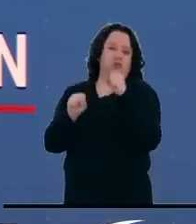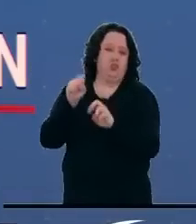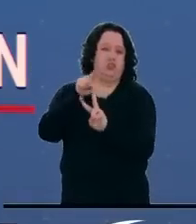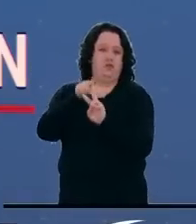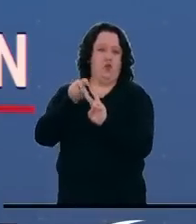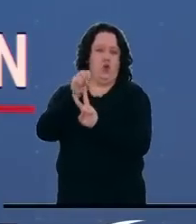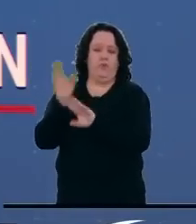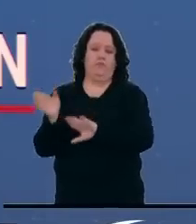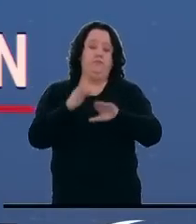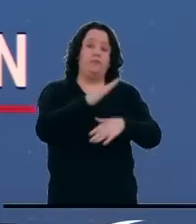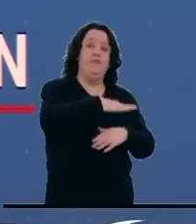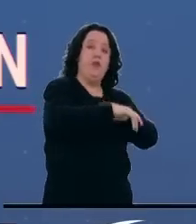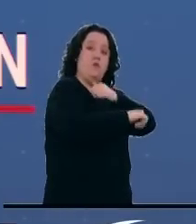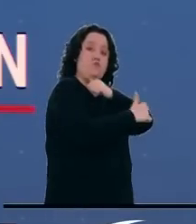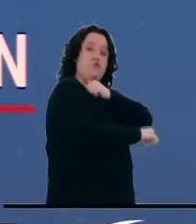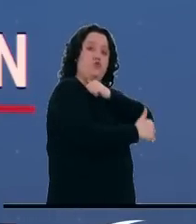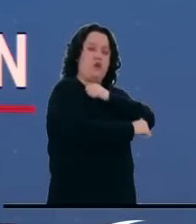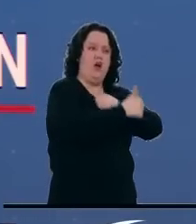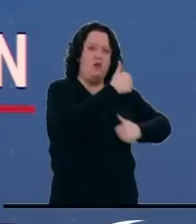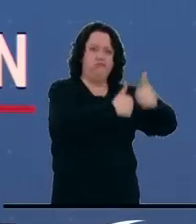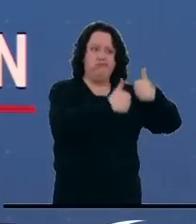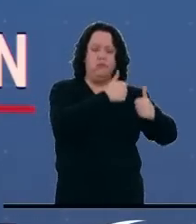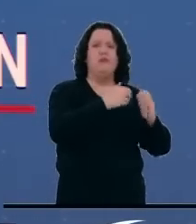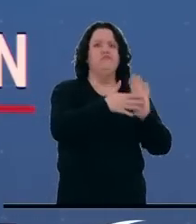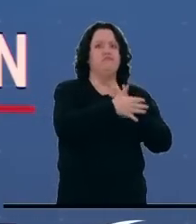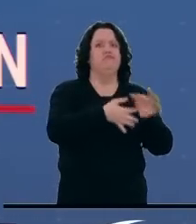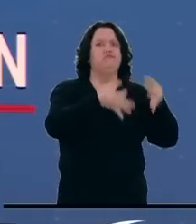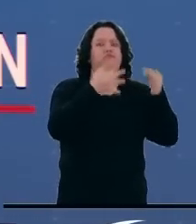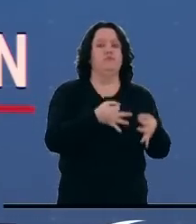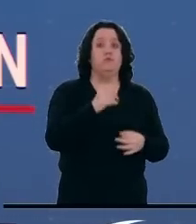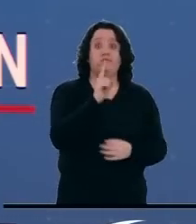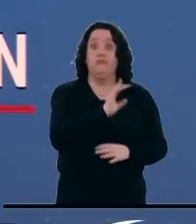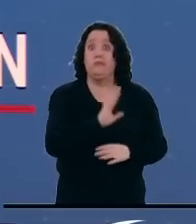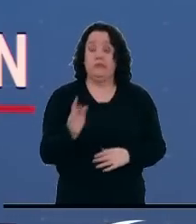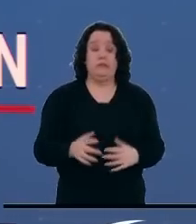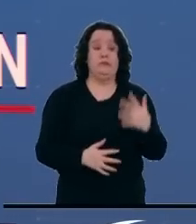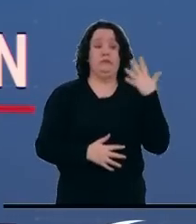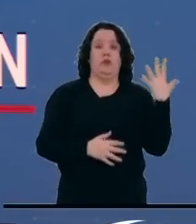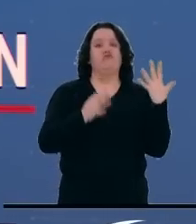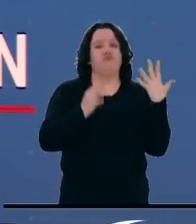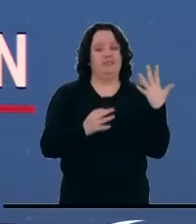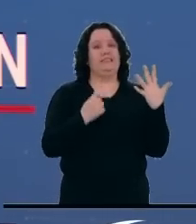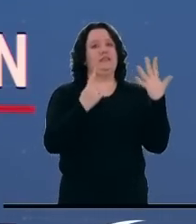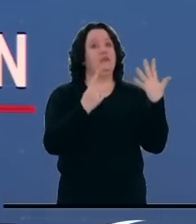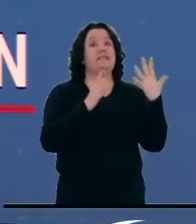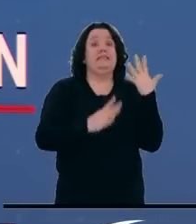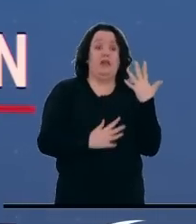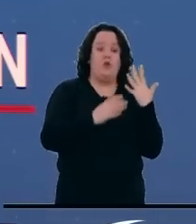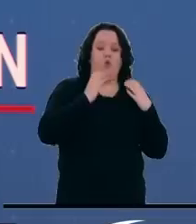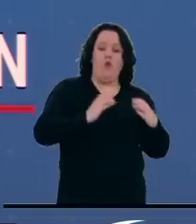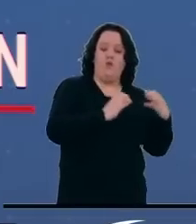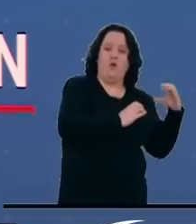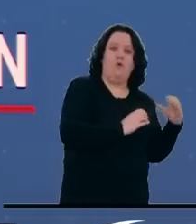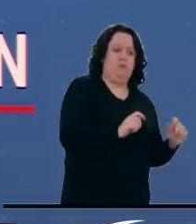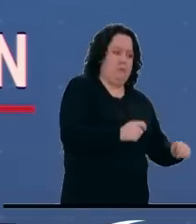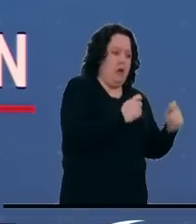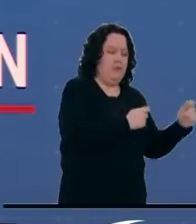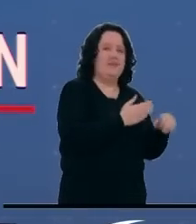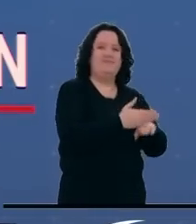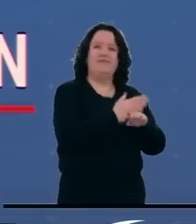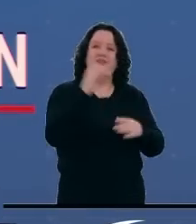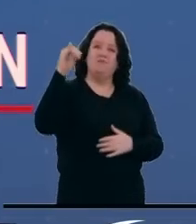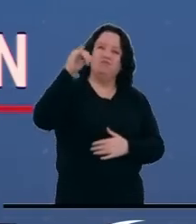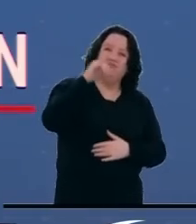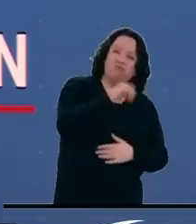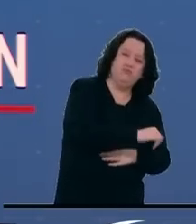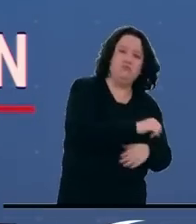Y en Boyacá, las autoridades acaban de confirmar que solo fueron recuperados cinco de los seis cuerpos de las víctimas del siniestro aéreo